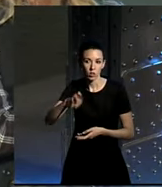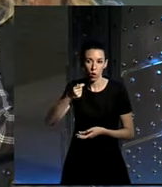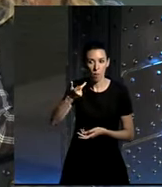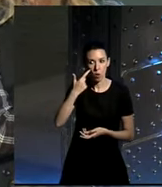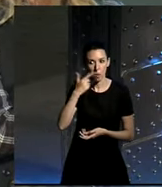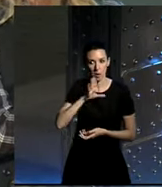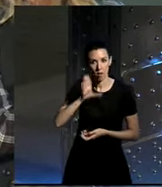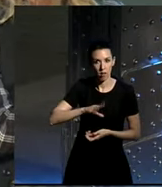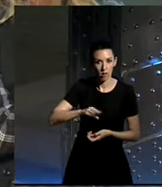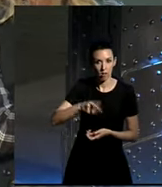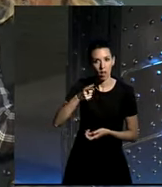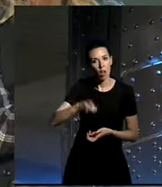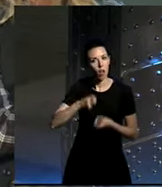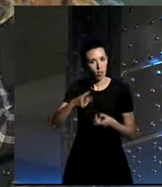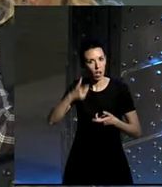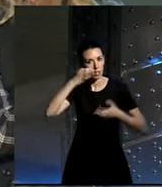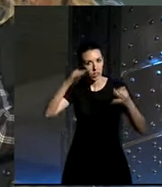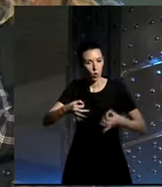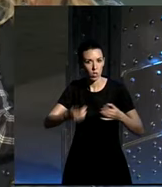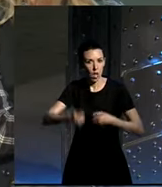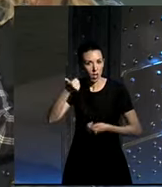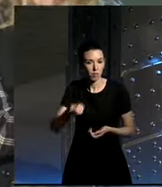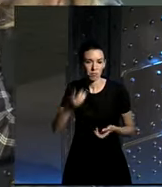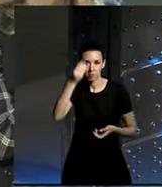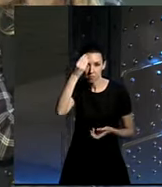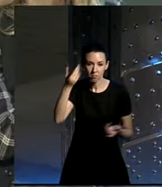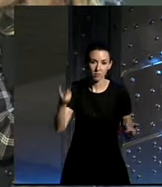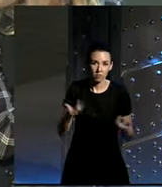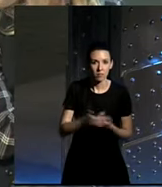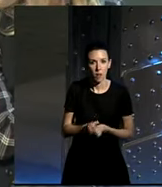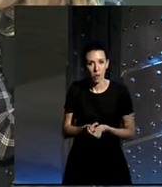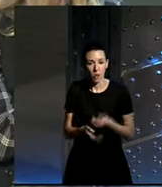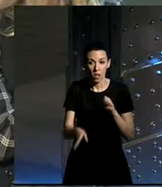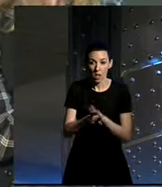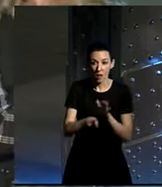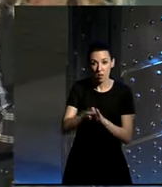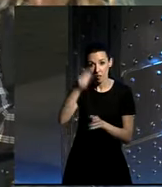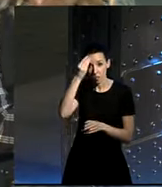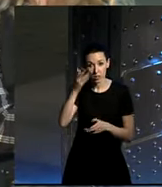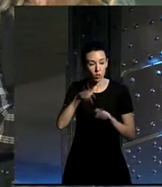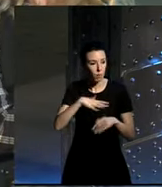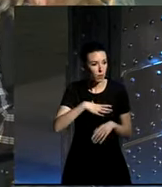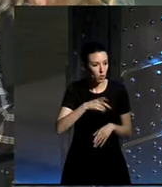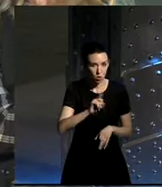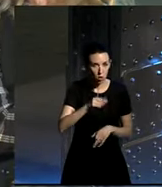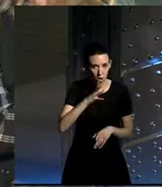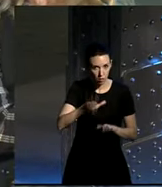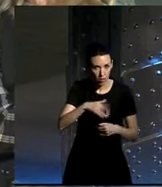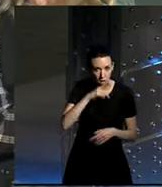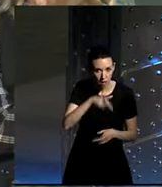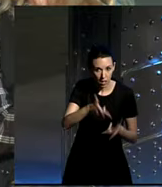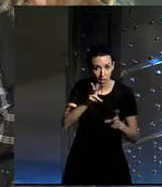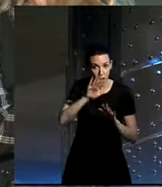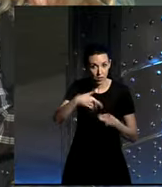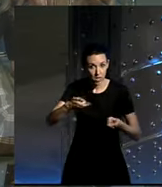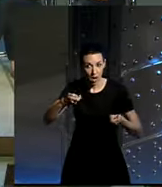reparo eso les da seguridad le da sabes yo creo que mientras se siga pensando que una por favor porque al final no no te voy a dejar hablar no es que si al